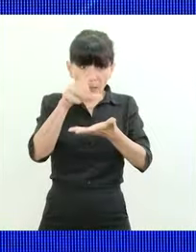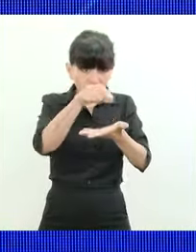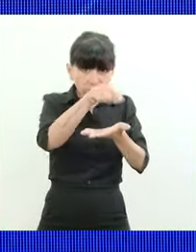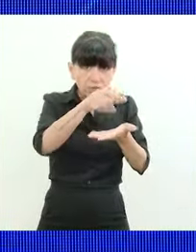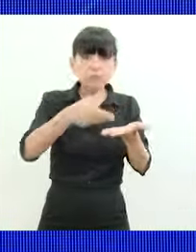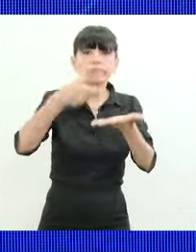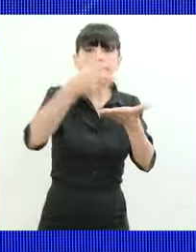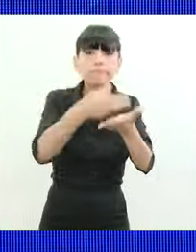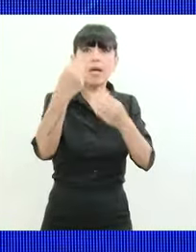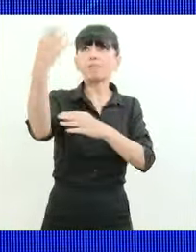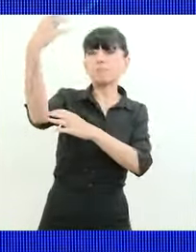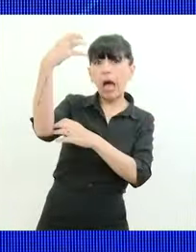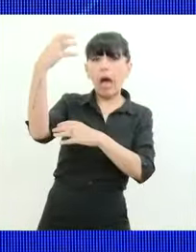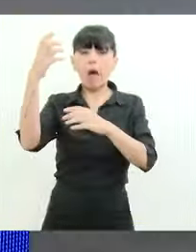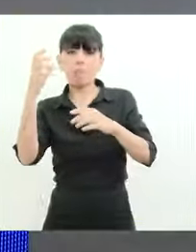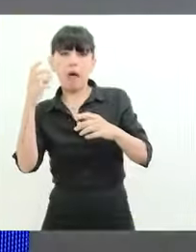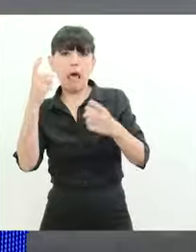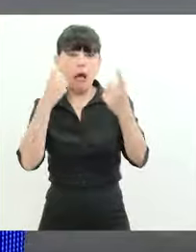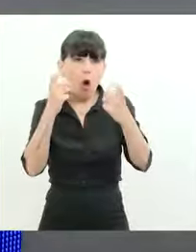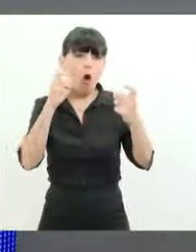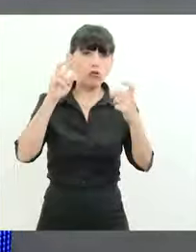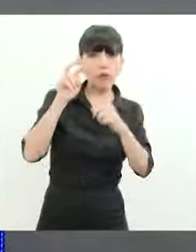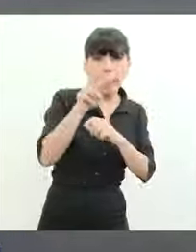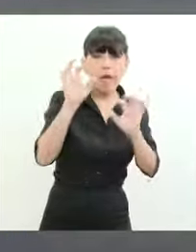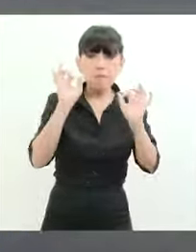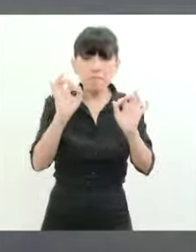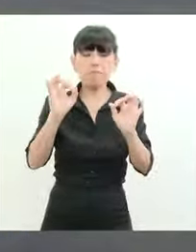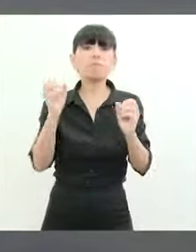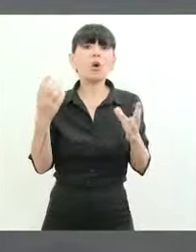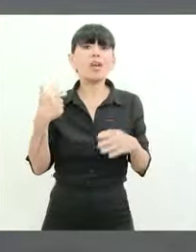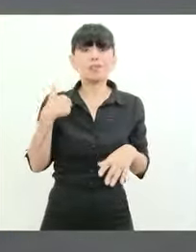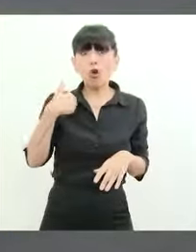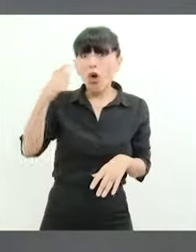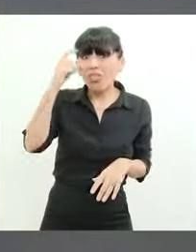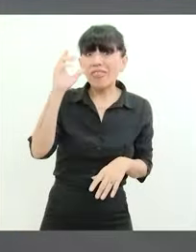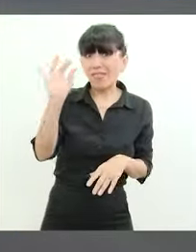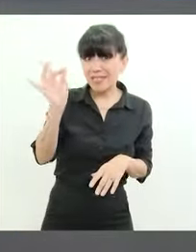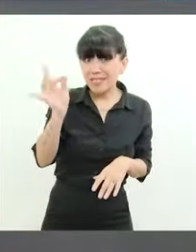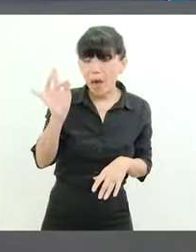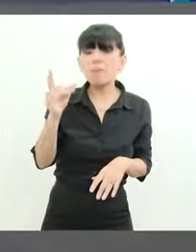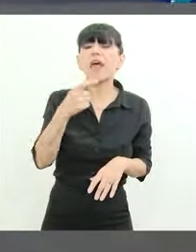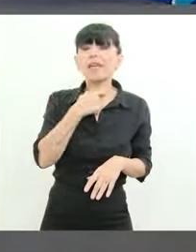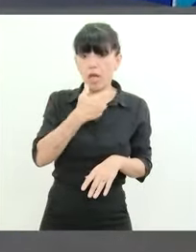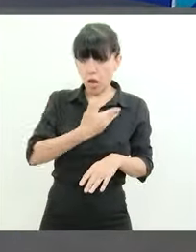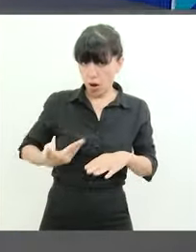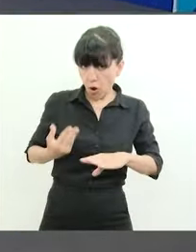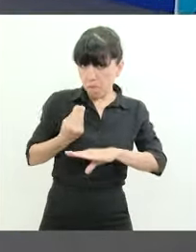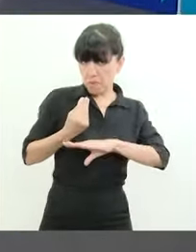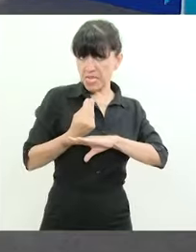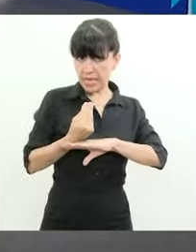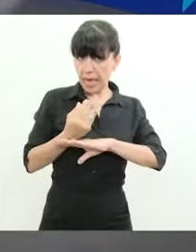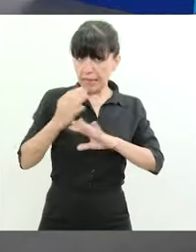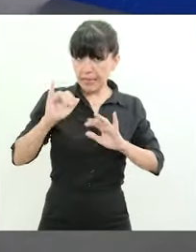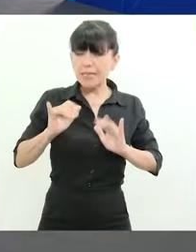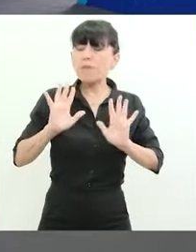satelitales de monitoreo y el 10 de diciembre yo quiero ser presidente digamos con una posición muy